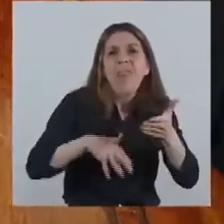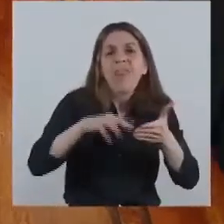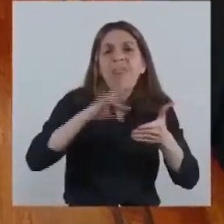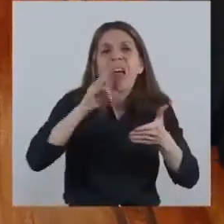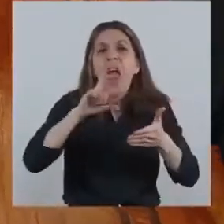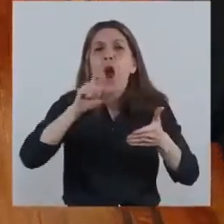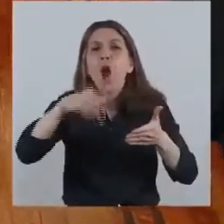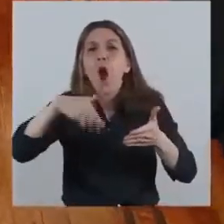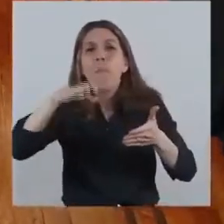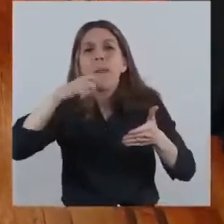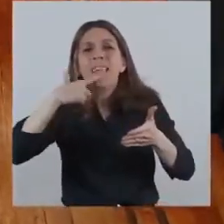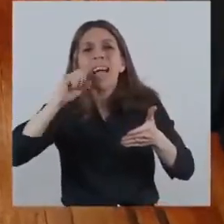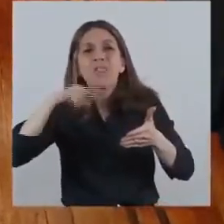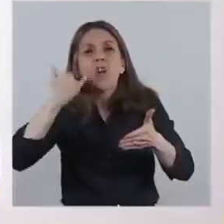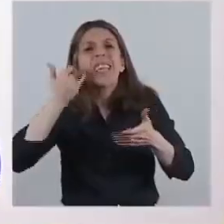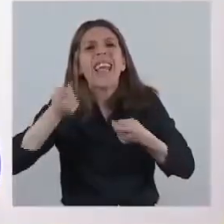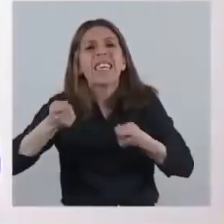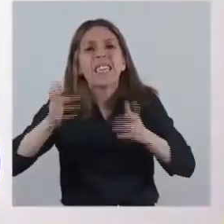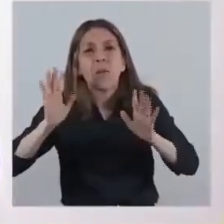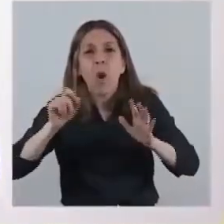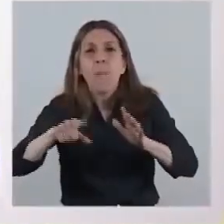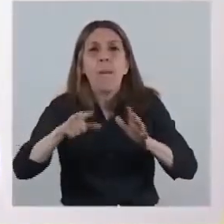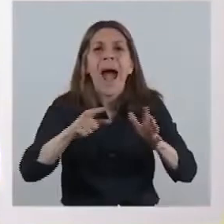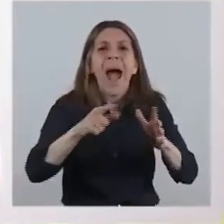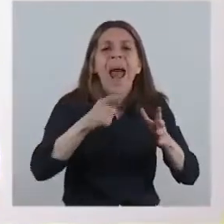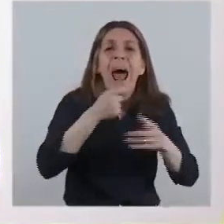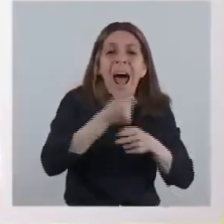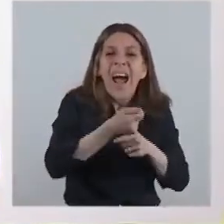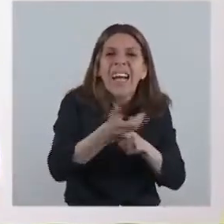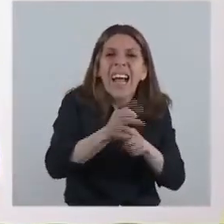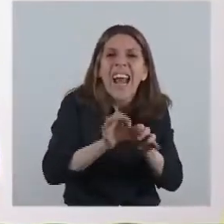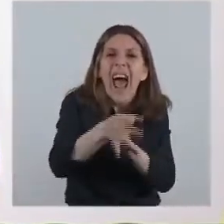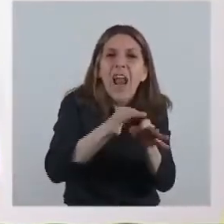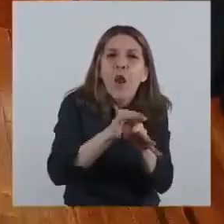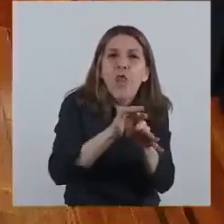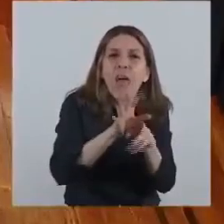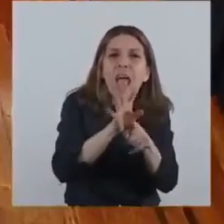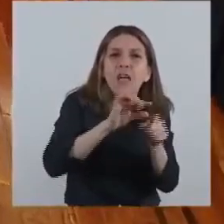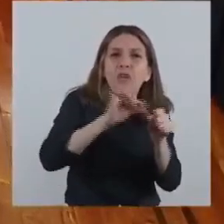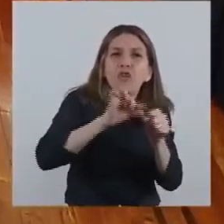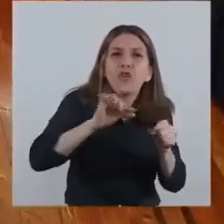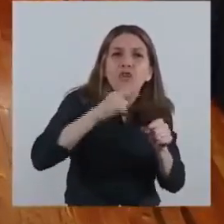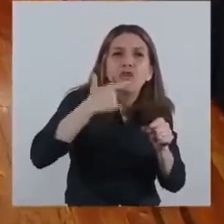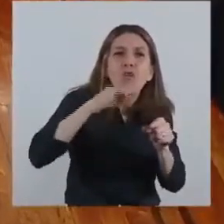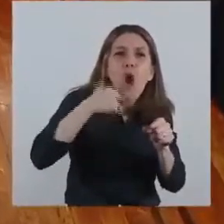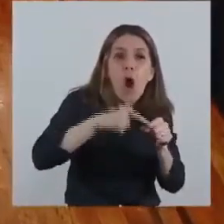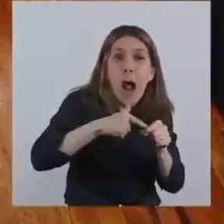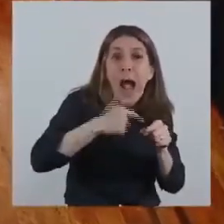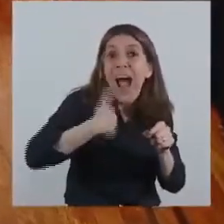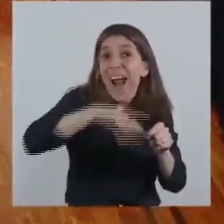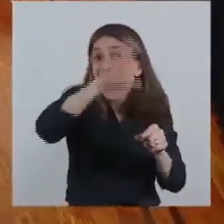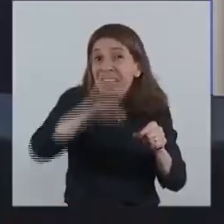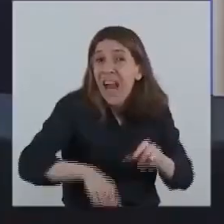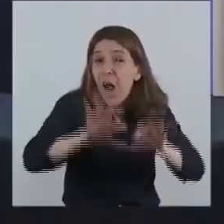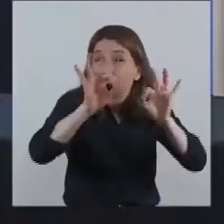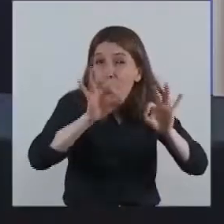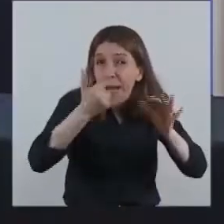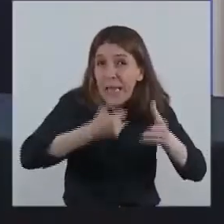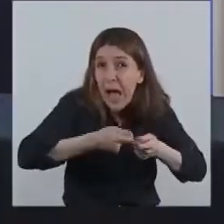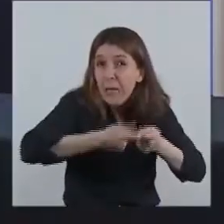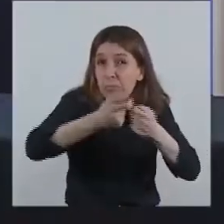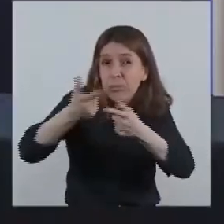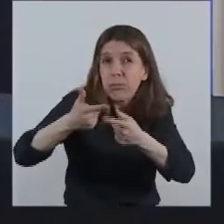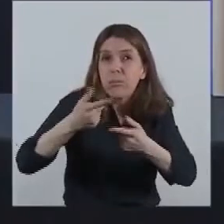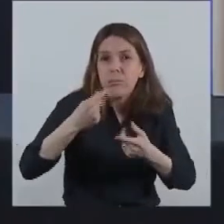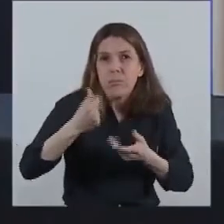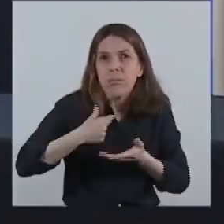estímulo para pequeños y medianos productores de granos de soja con actividad en todo el territorio argentino. Esto implica